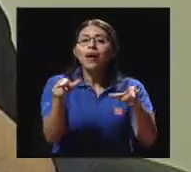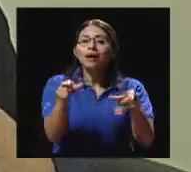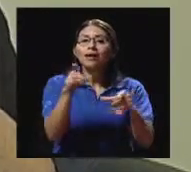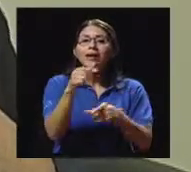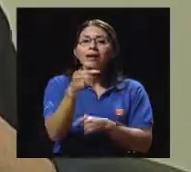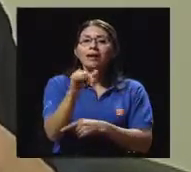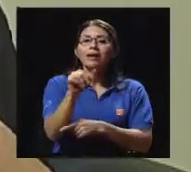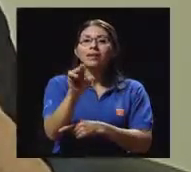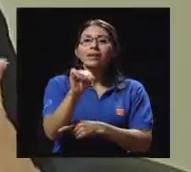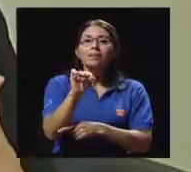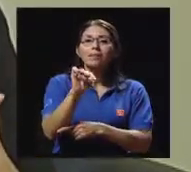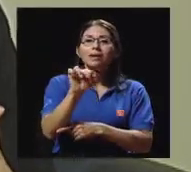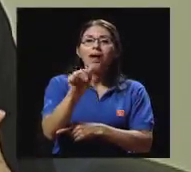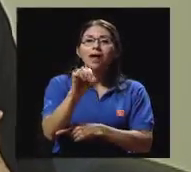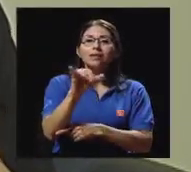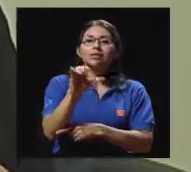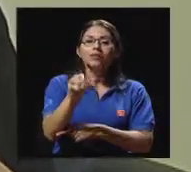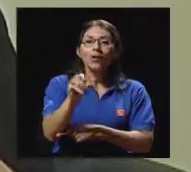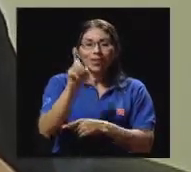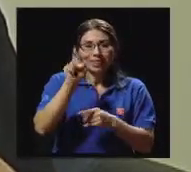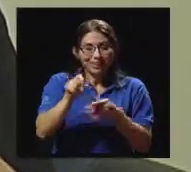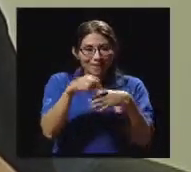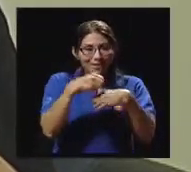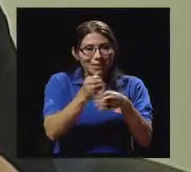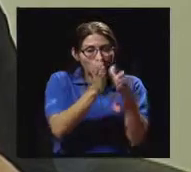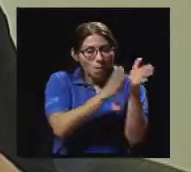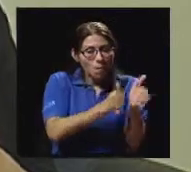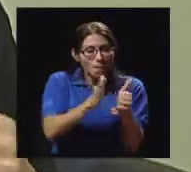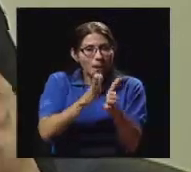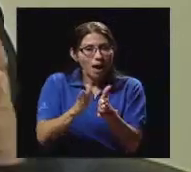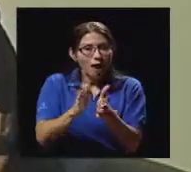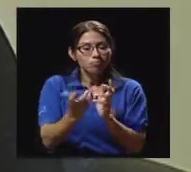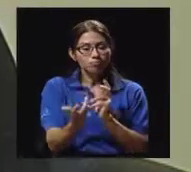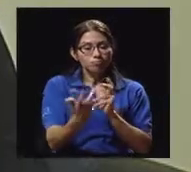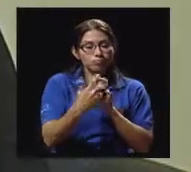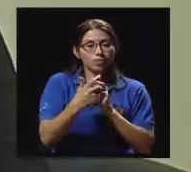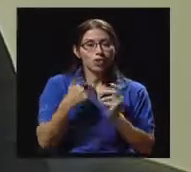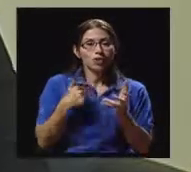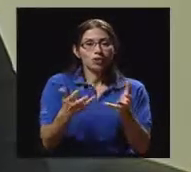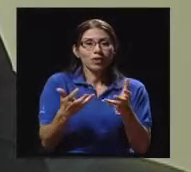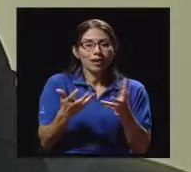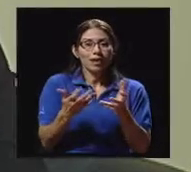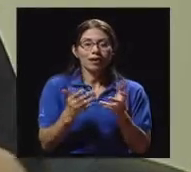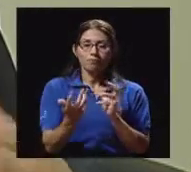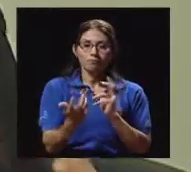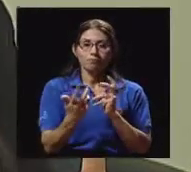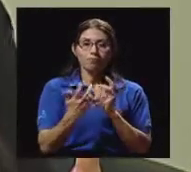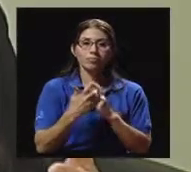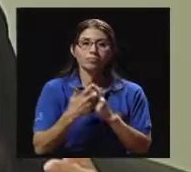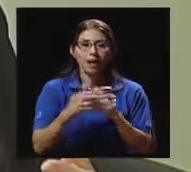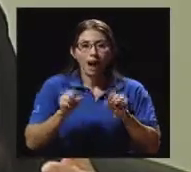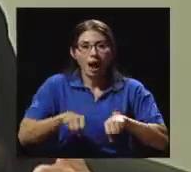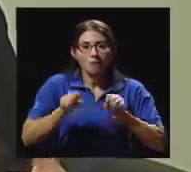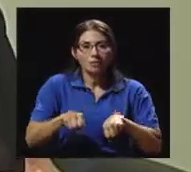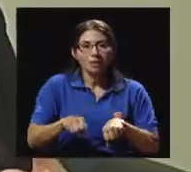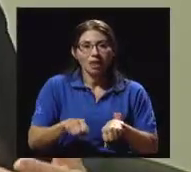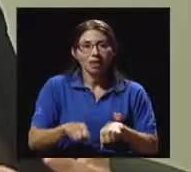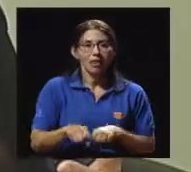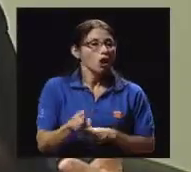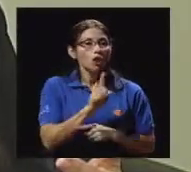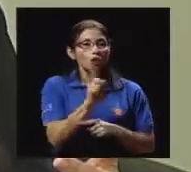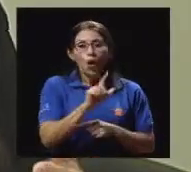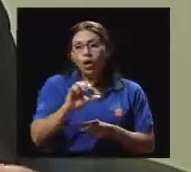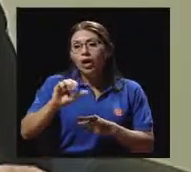quiere y de acuerdo a la capacidad de cada persona. No que nos adapten a un plan. Lamentablemente, se da que en muchos